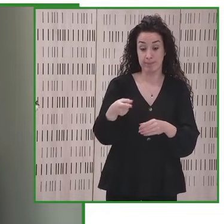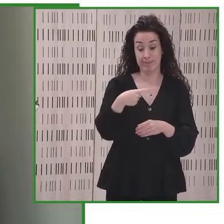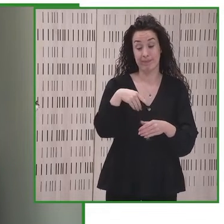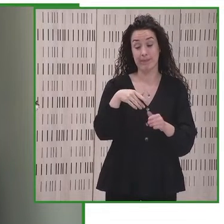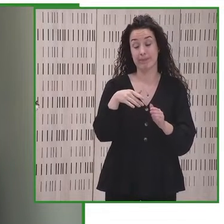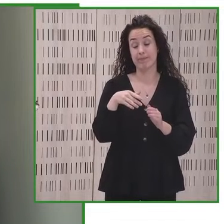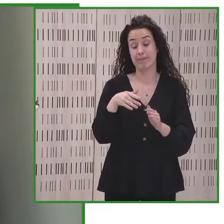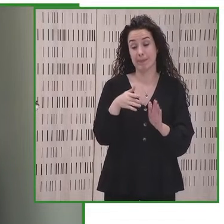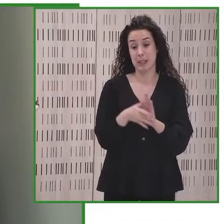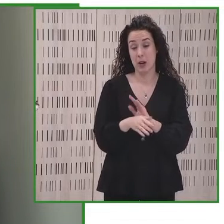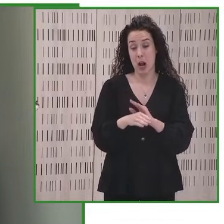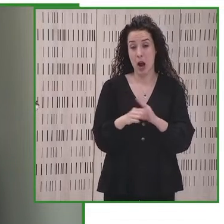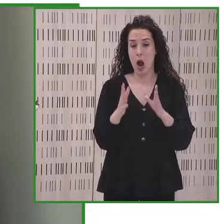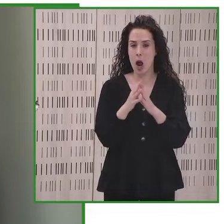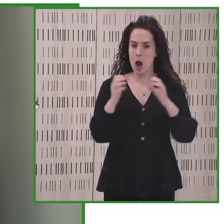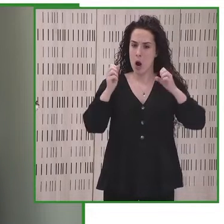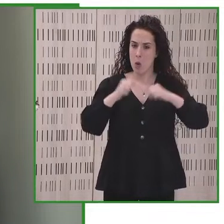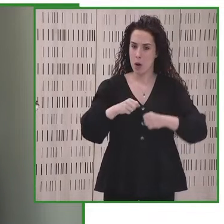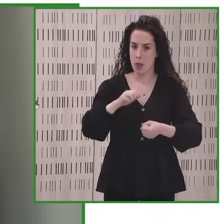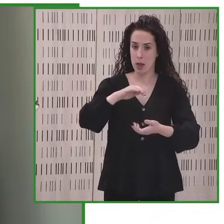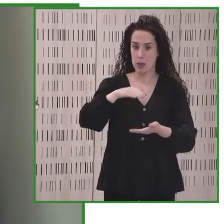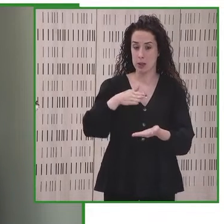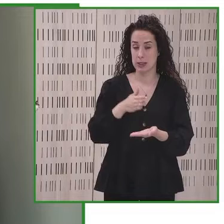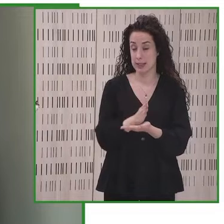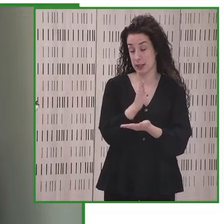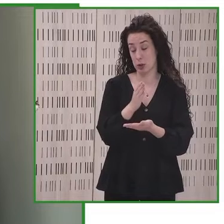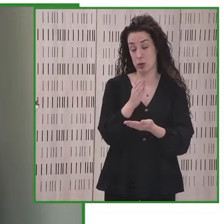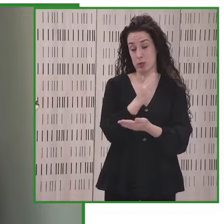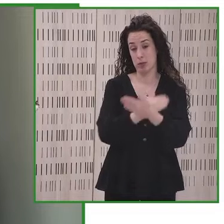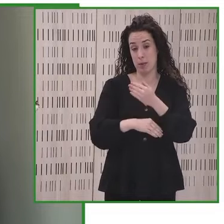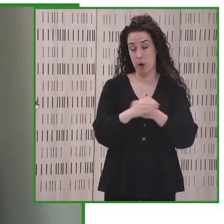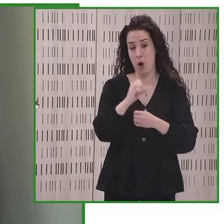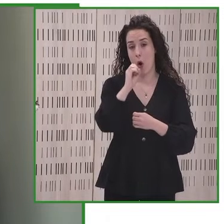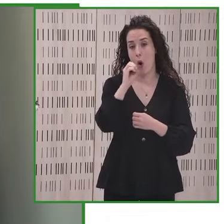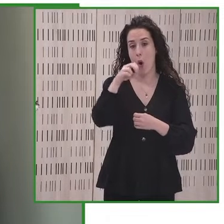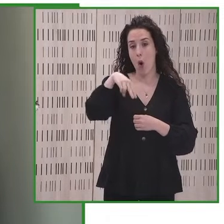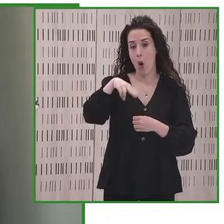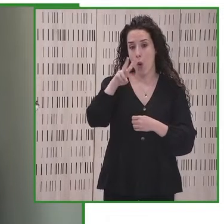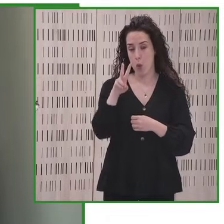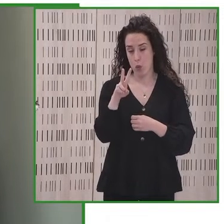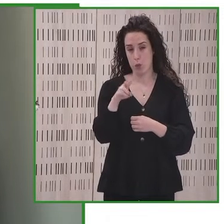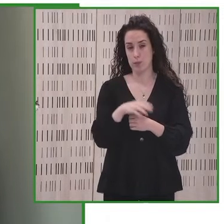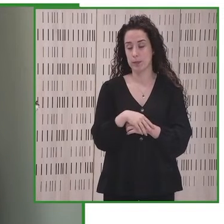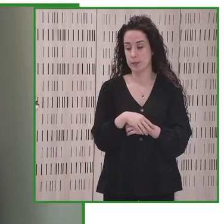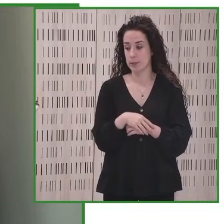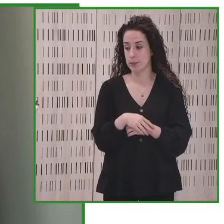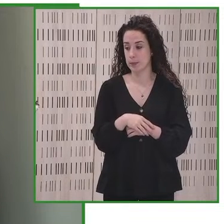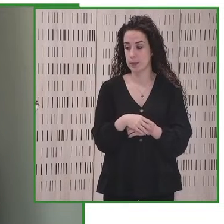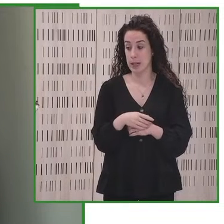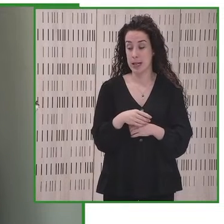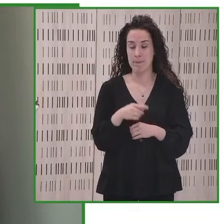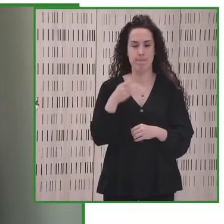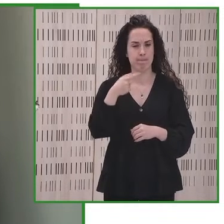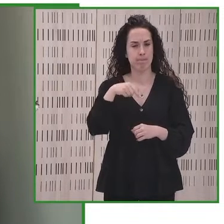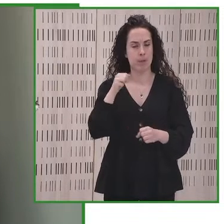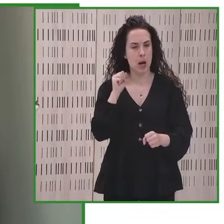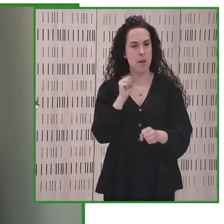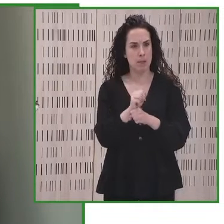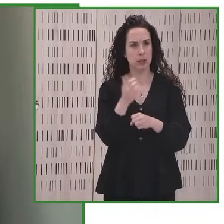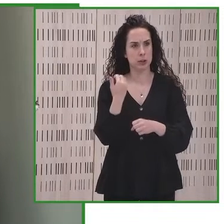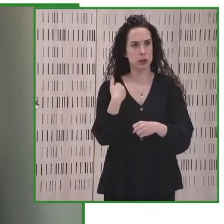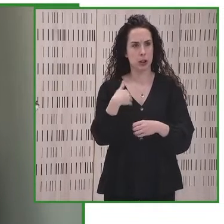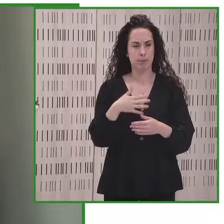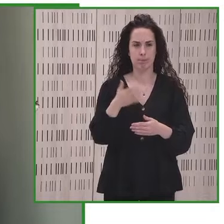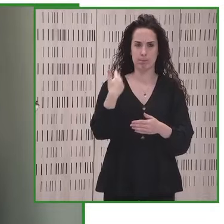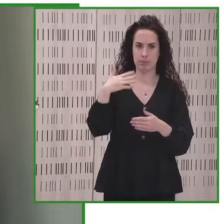Convención de los Derechos de las Personas con Discapacidad de las Naciones Unidas El impacto y la trayectoria de Zero Project se ven reflejados